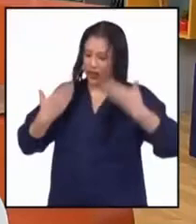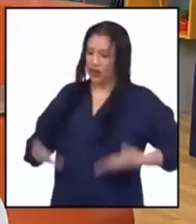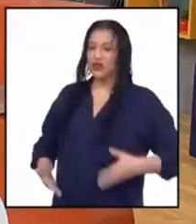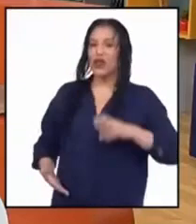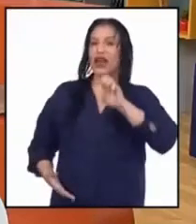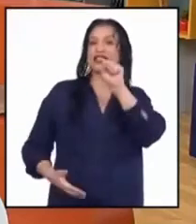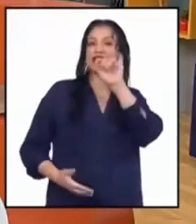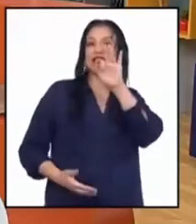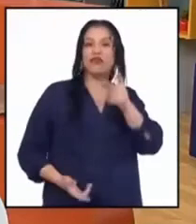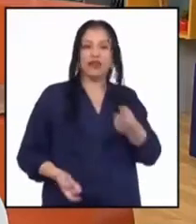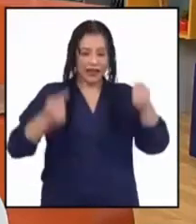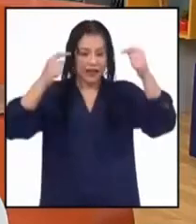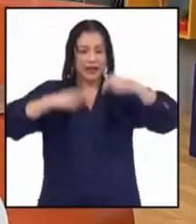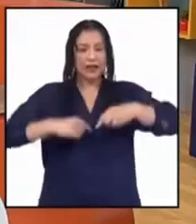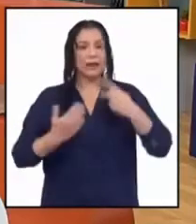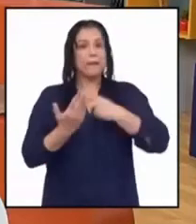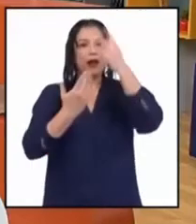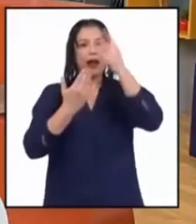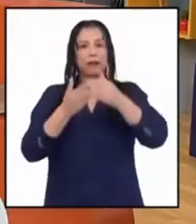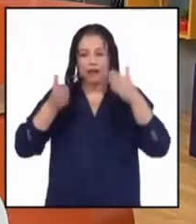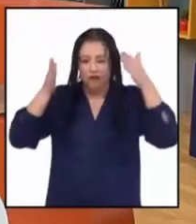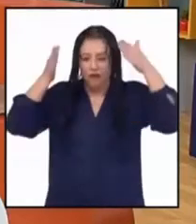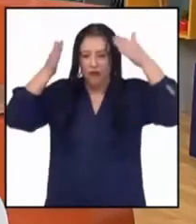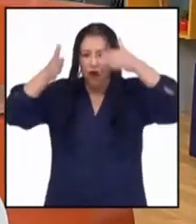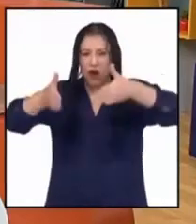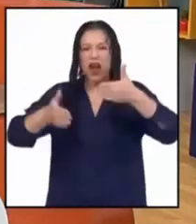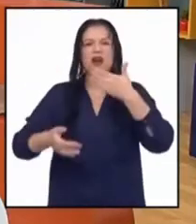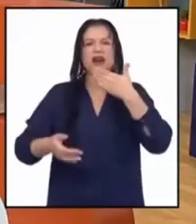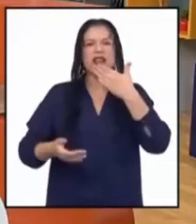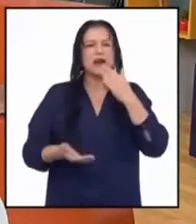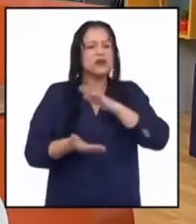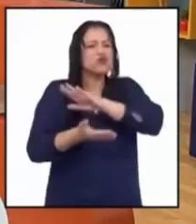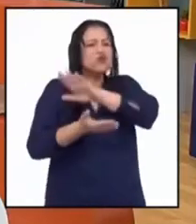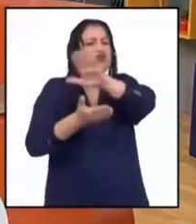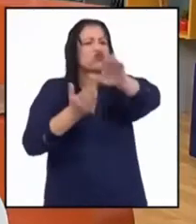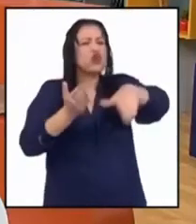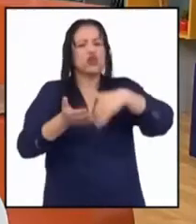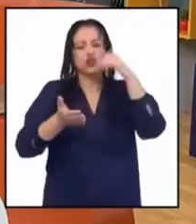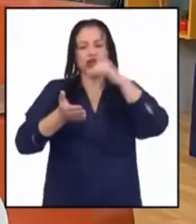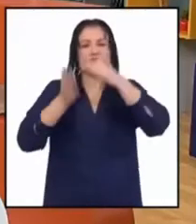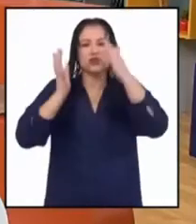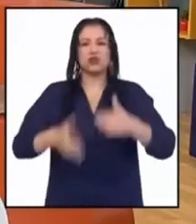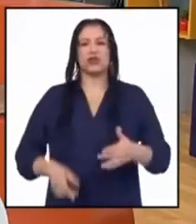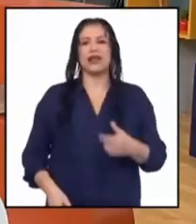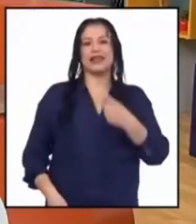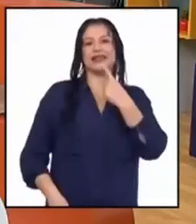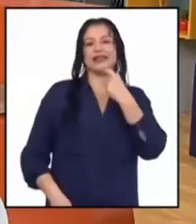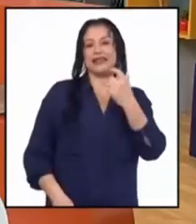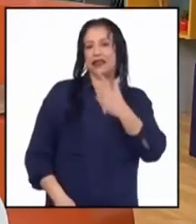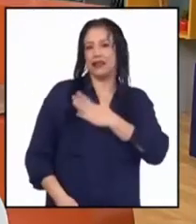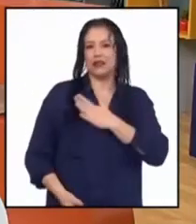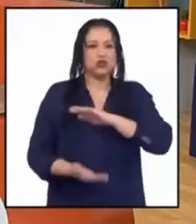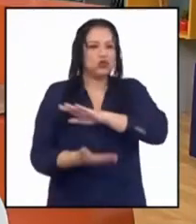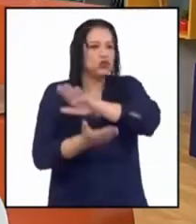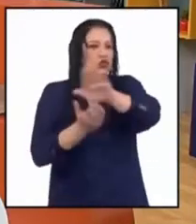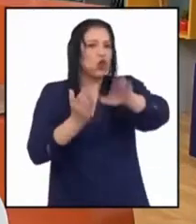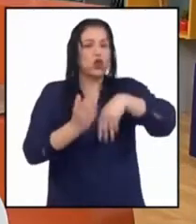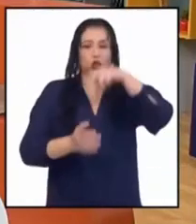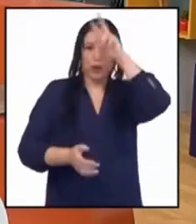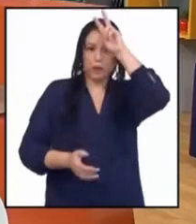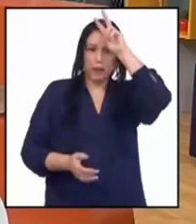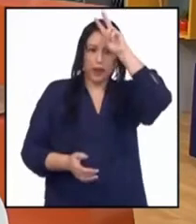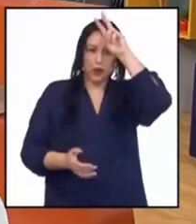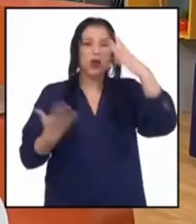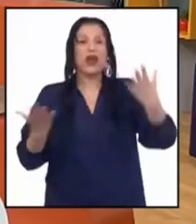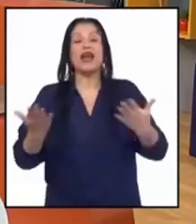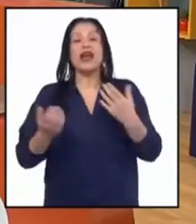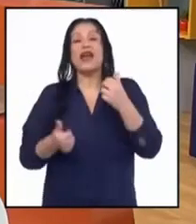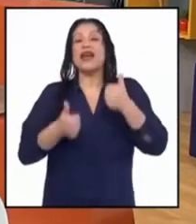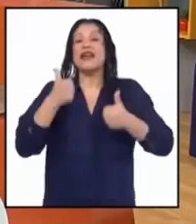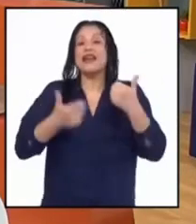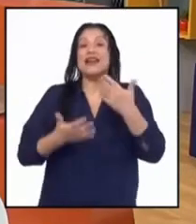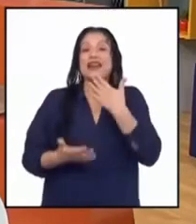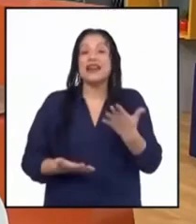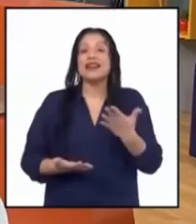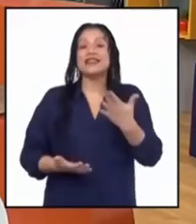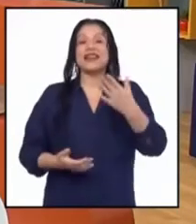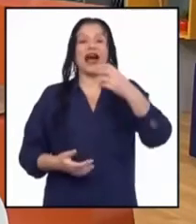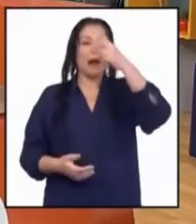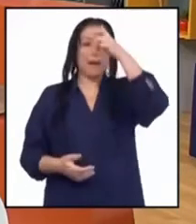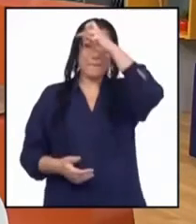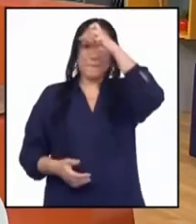Y este programa está dirigido para todas y todos los estudiantes de quinto de secundaria de todo el Perú. ¡Nuestra promo 2020!